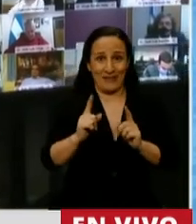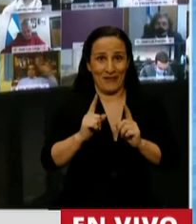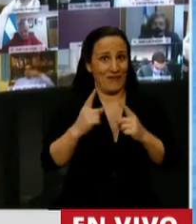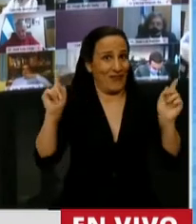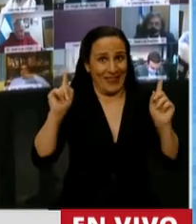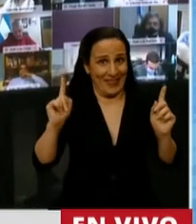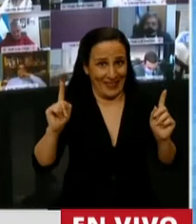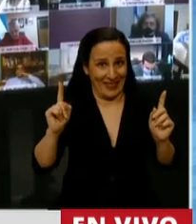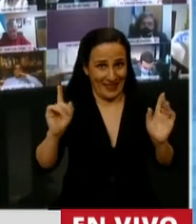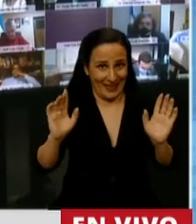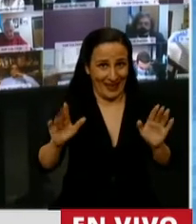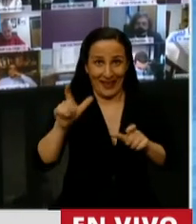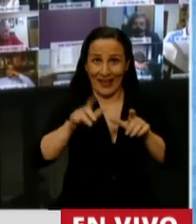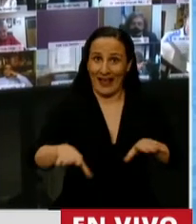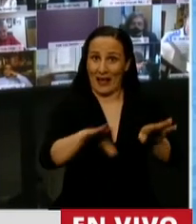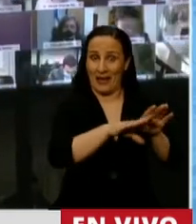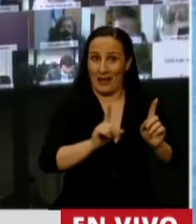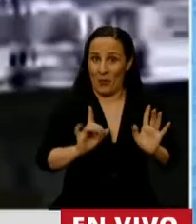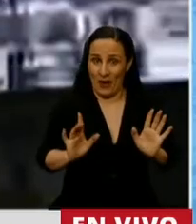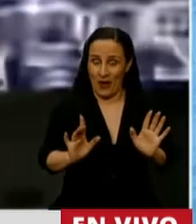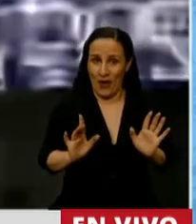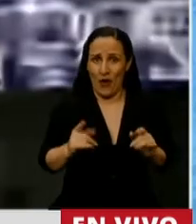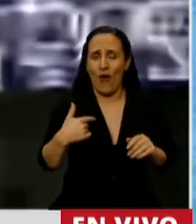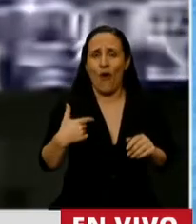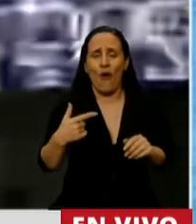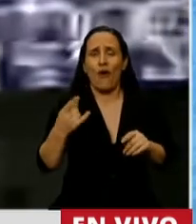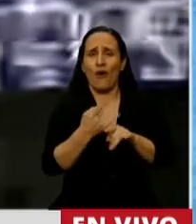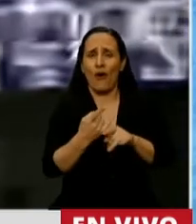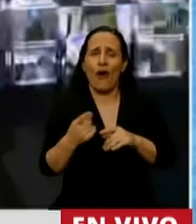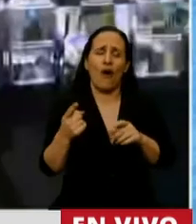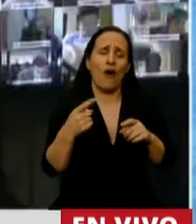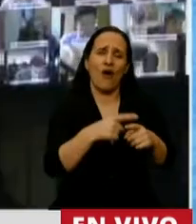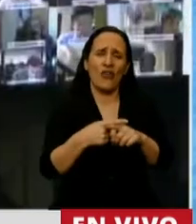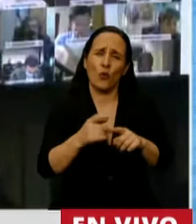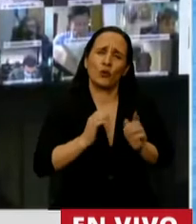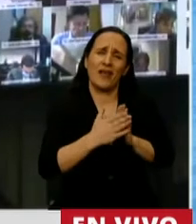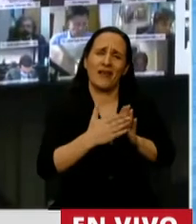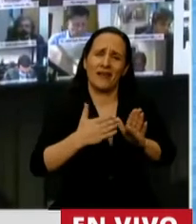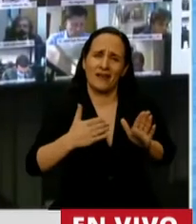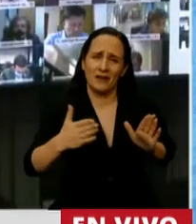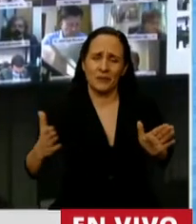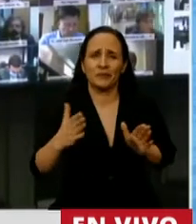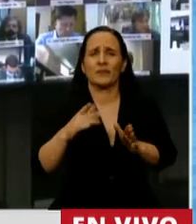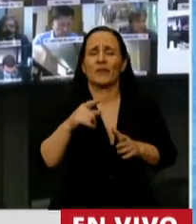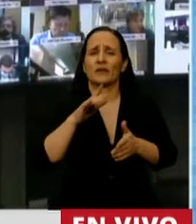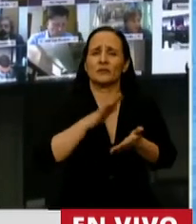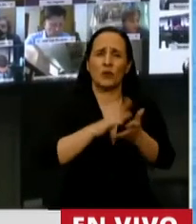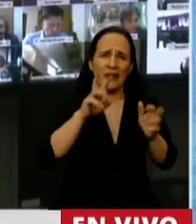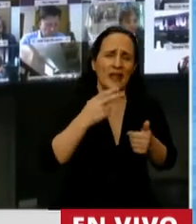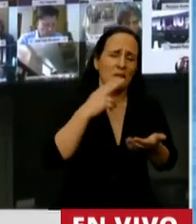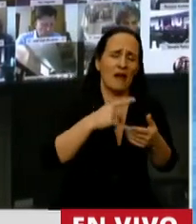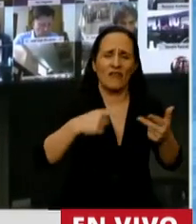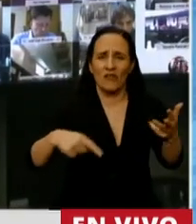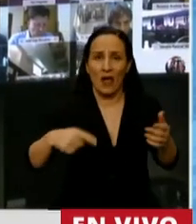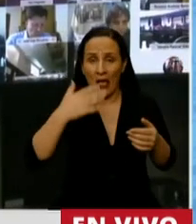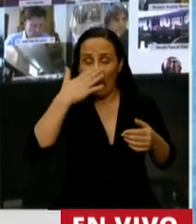donde veníamos sistemáticamente discutiendo durante el año en consensos festales que después no se